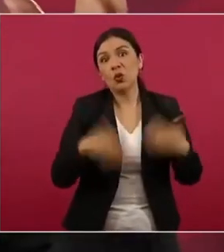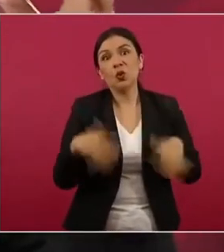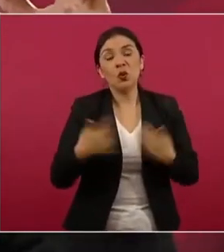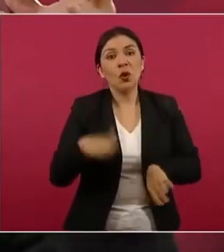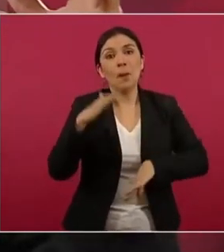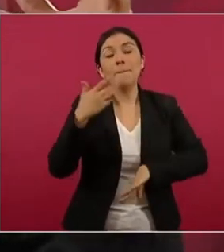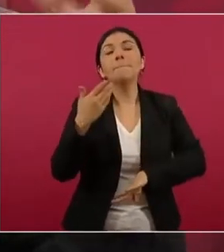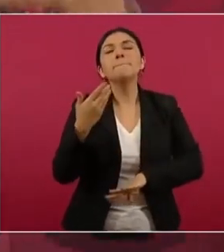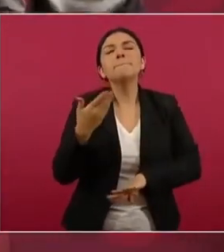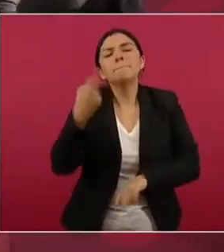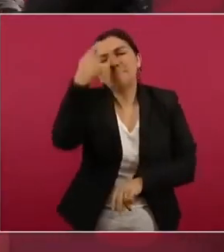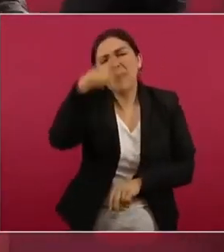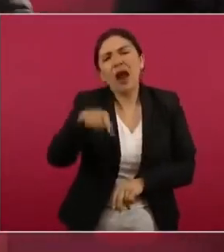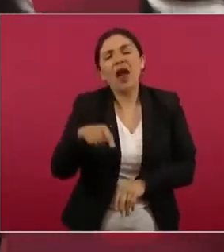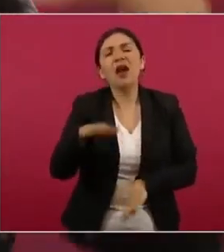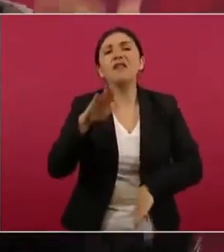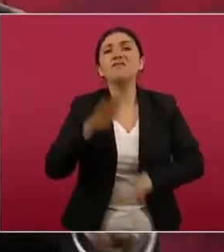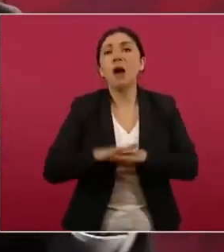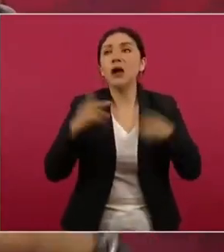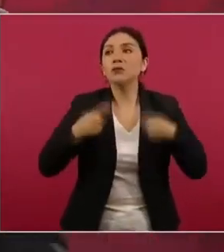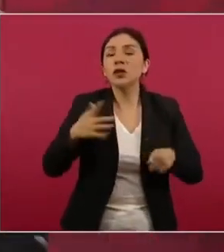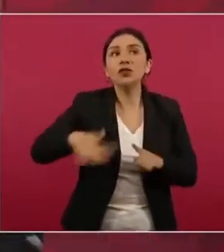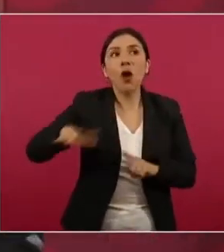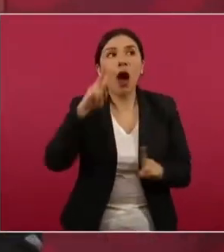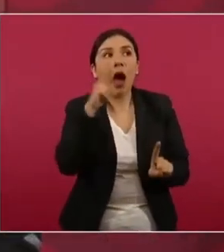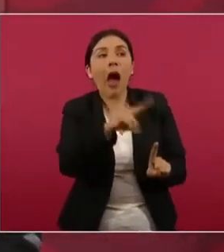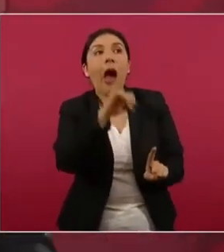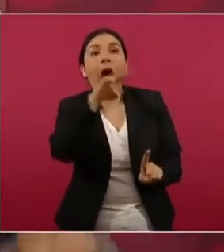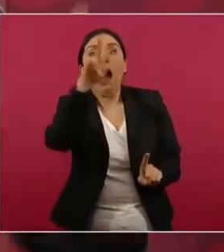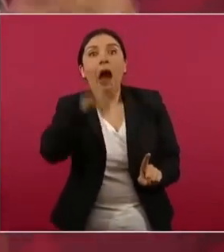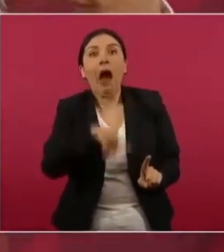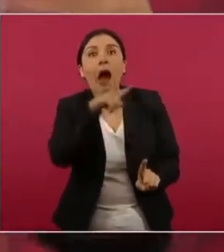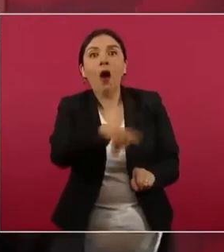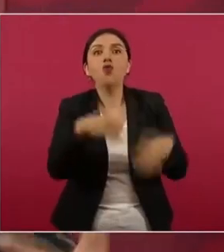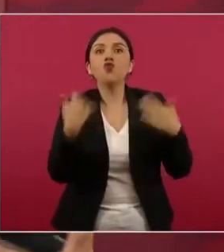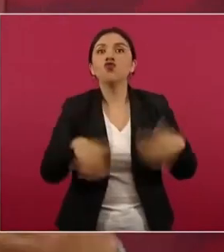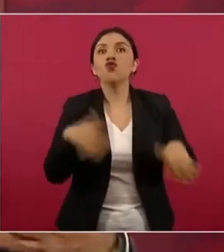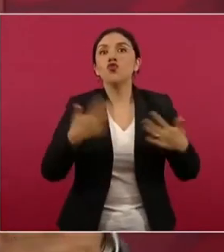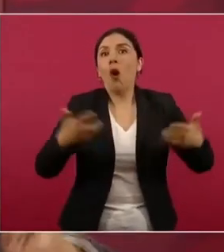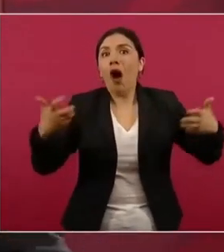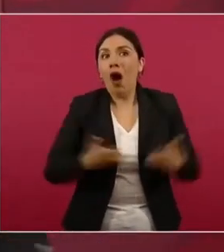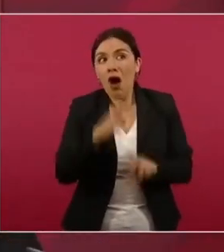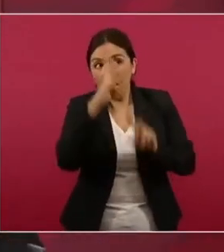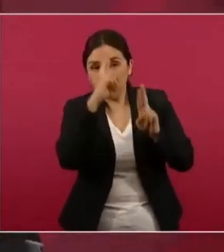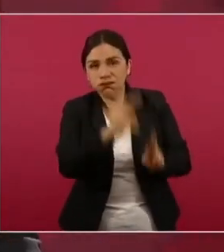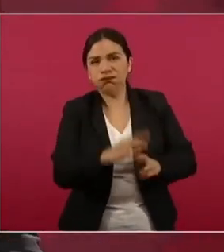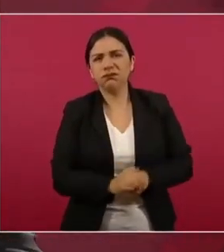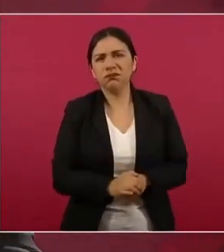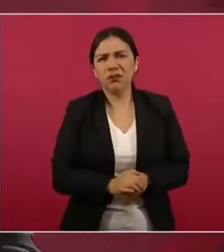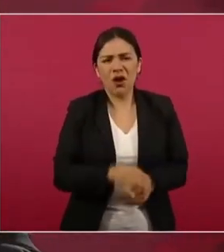obtener legitimidad, lo que no lograron en las urnas